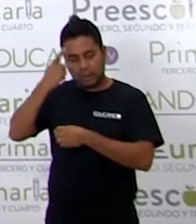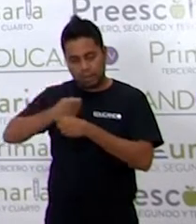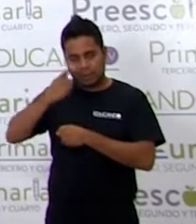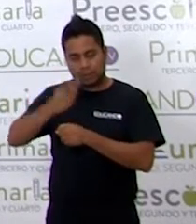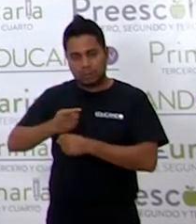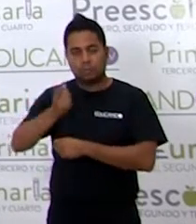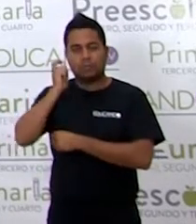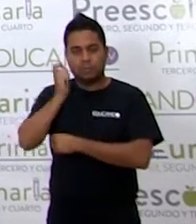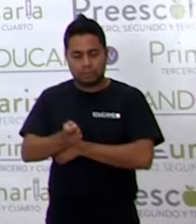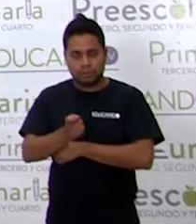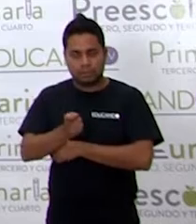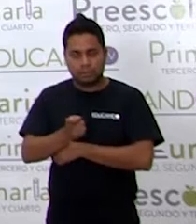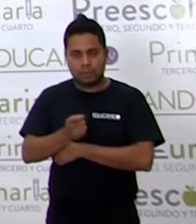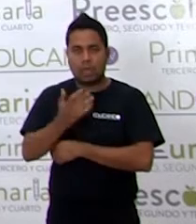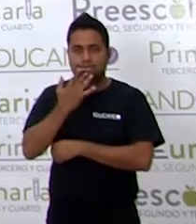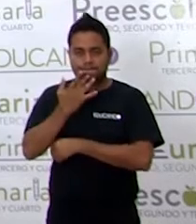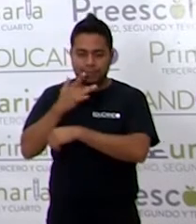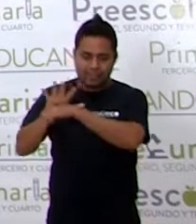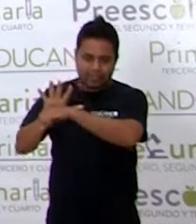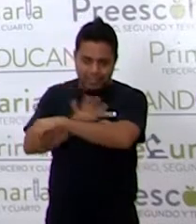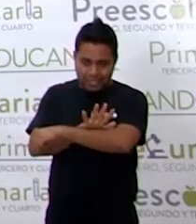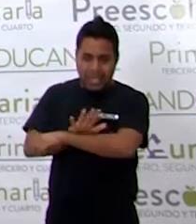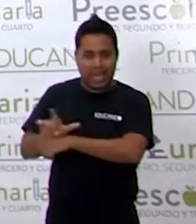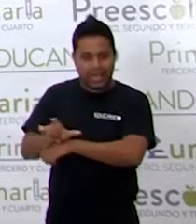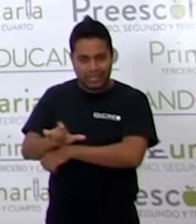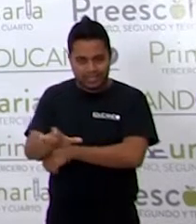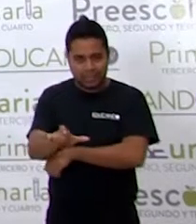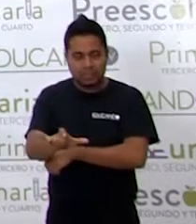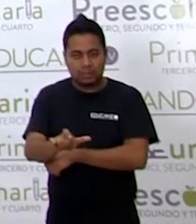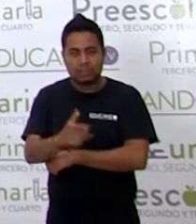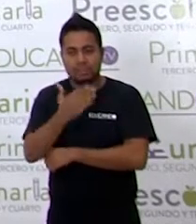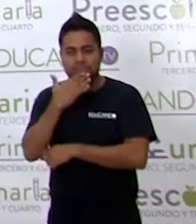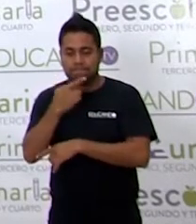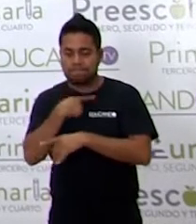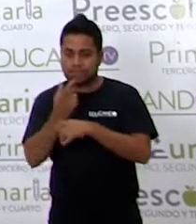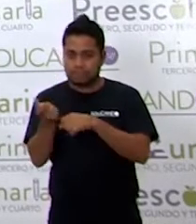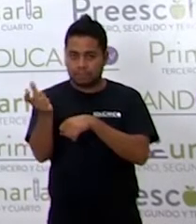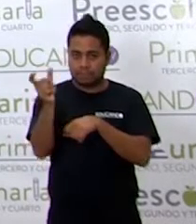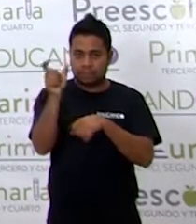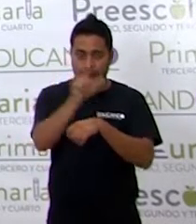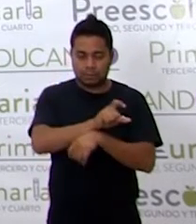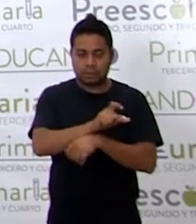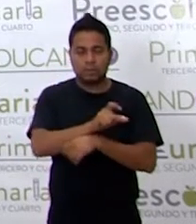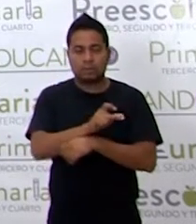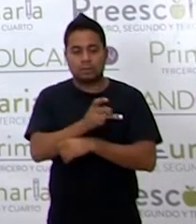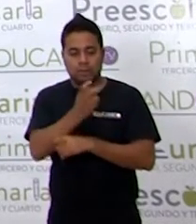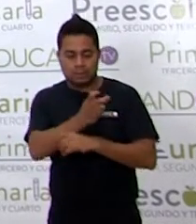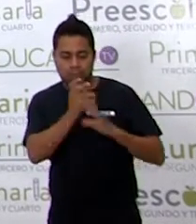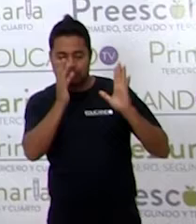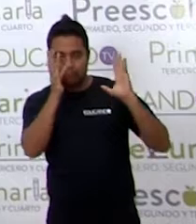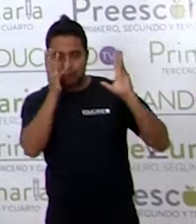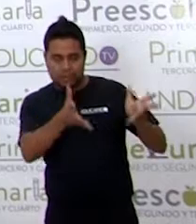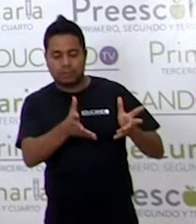va la lagartija. Entonces, vamos a poner la lagartija justo aquí.